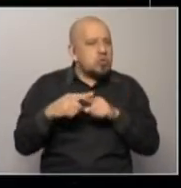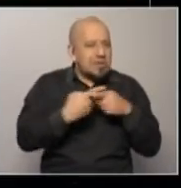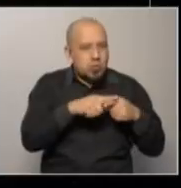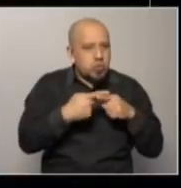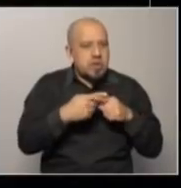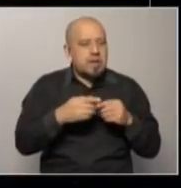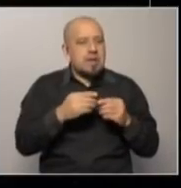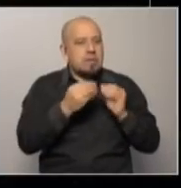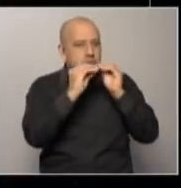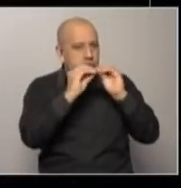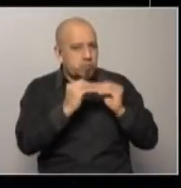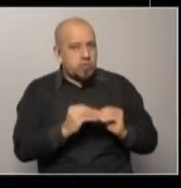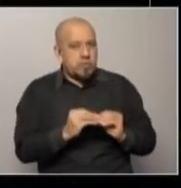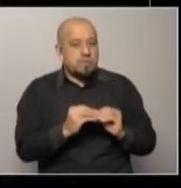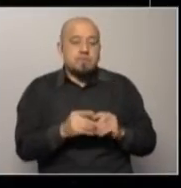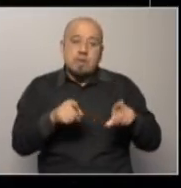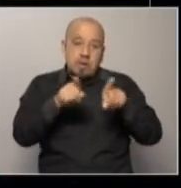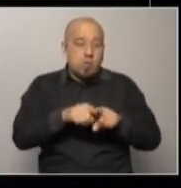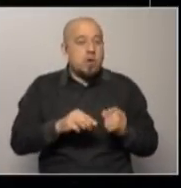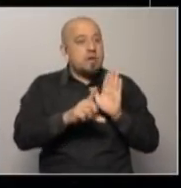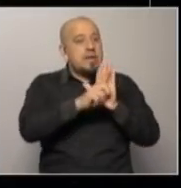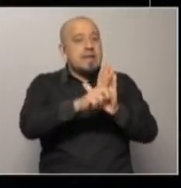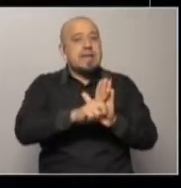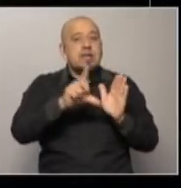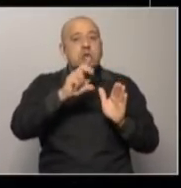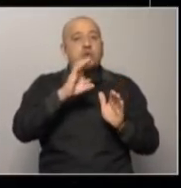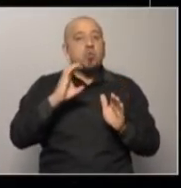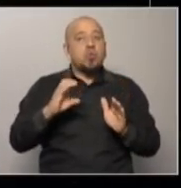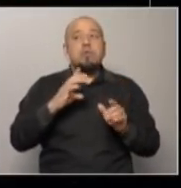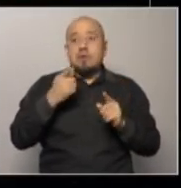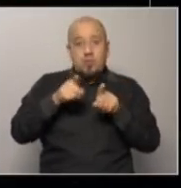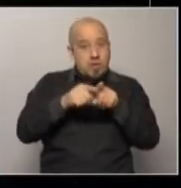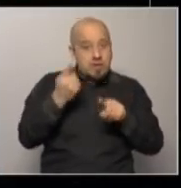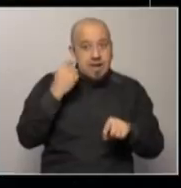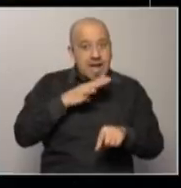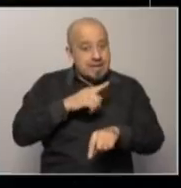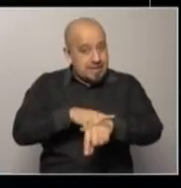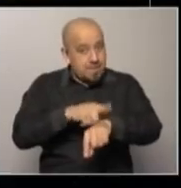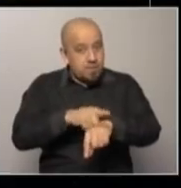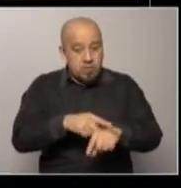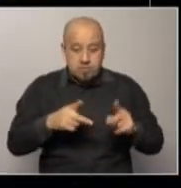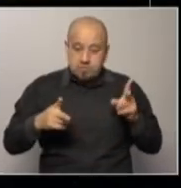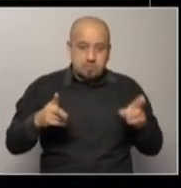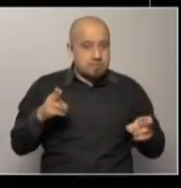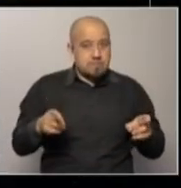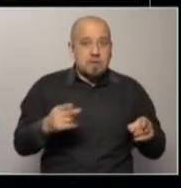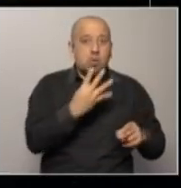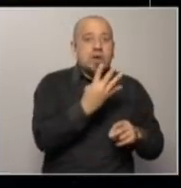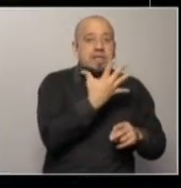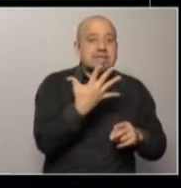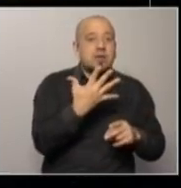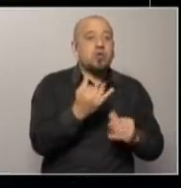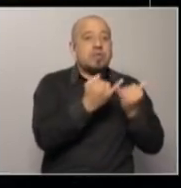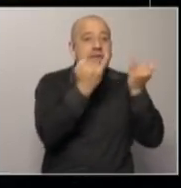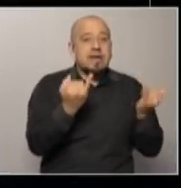Bueno, al igual que los proyectos de urgente consideración, acá hay plazos. 45 días para cada Cámara, 30